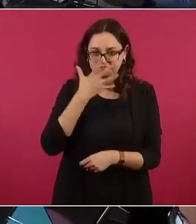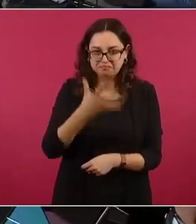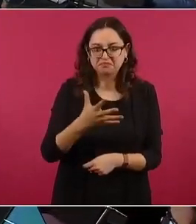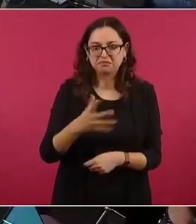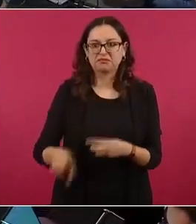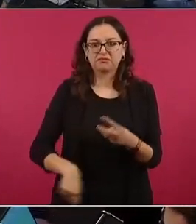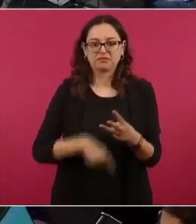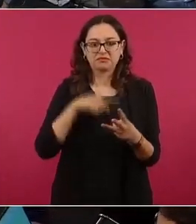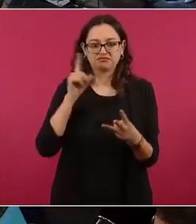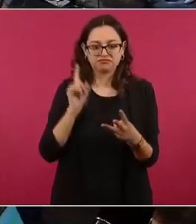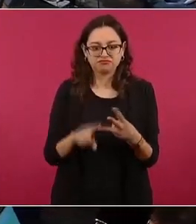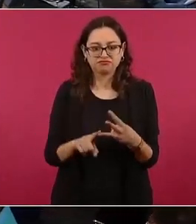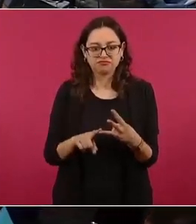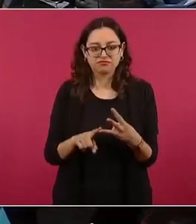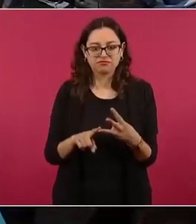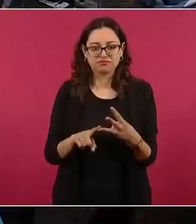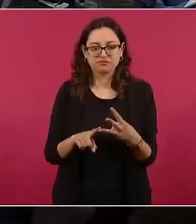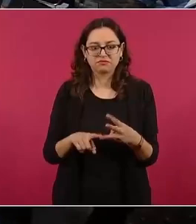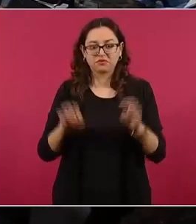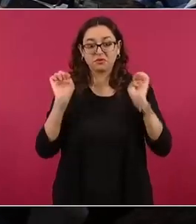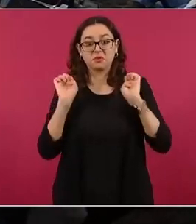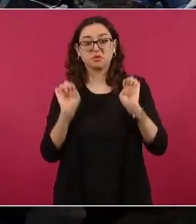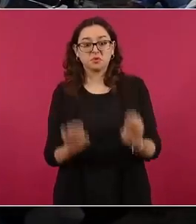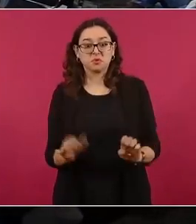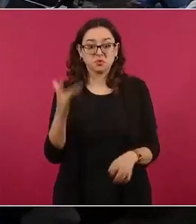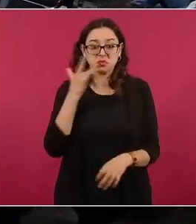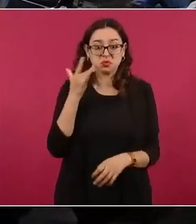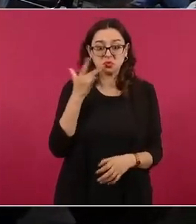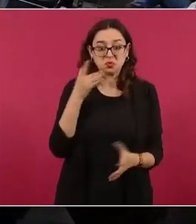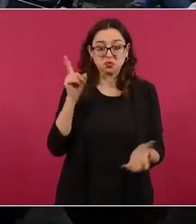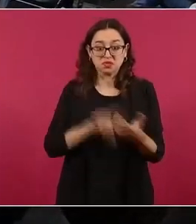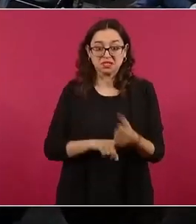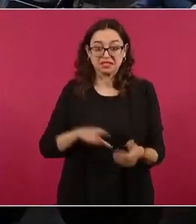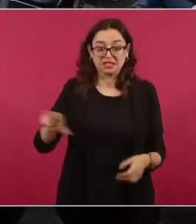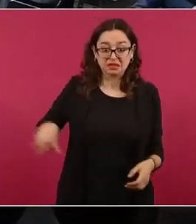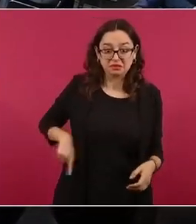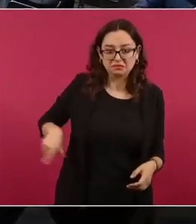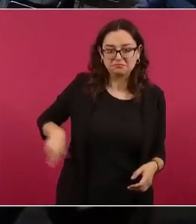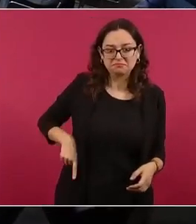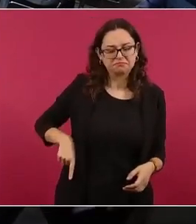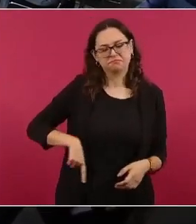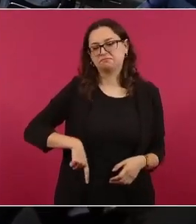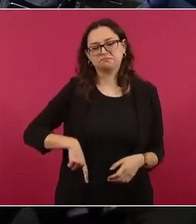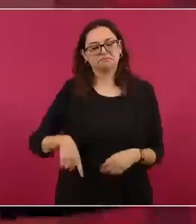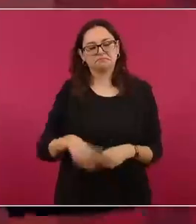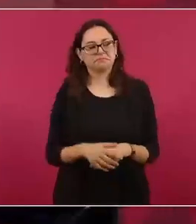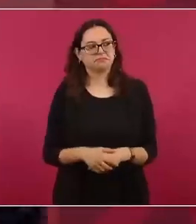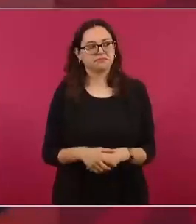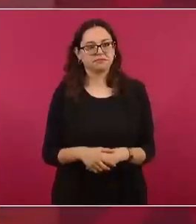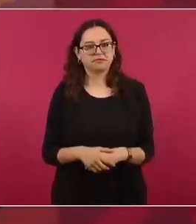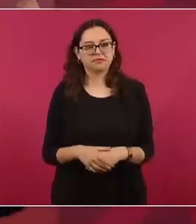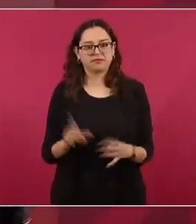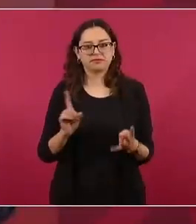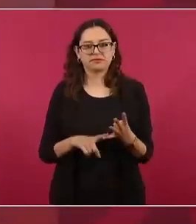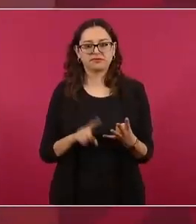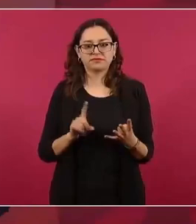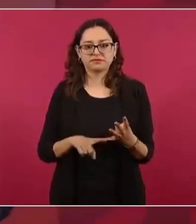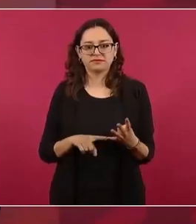cero lujos en el gobierno y liberar